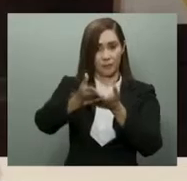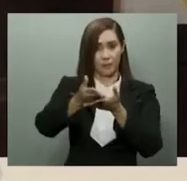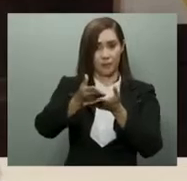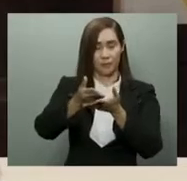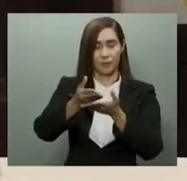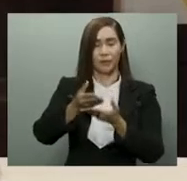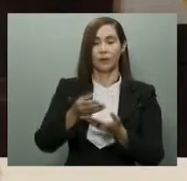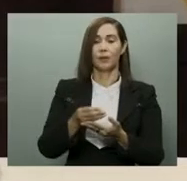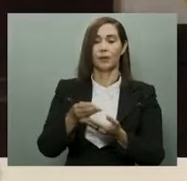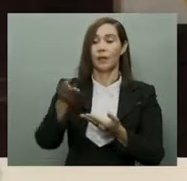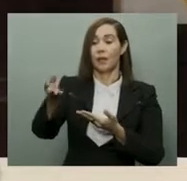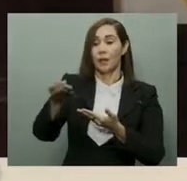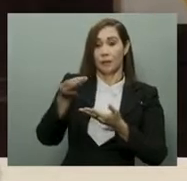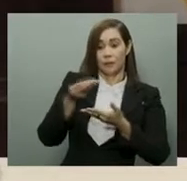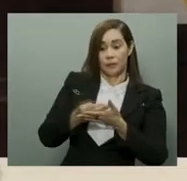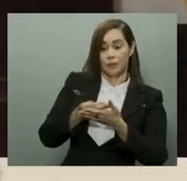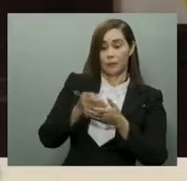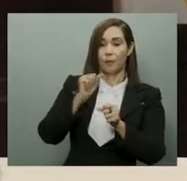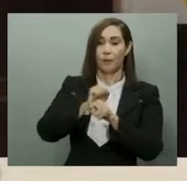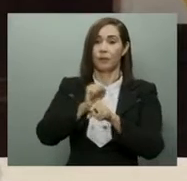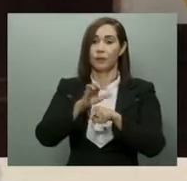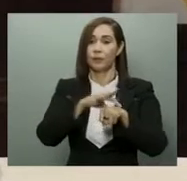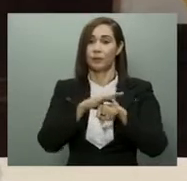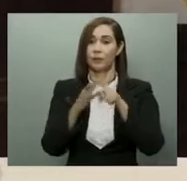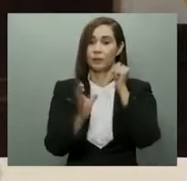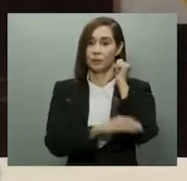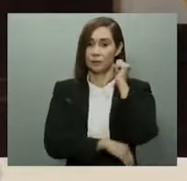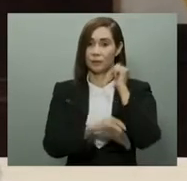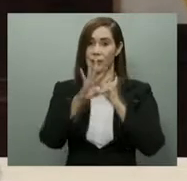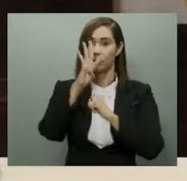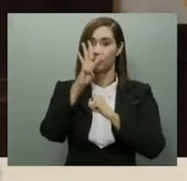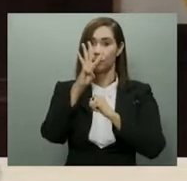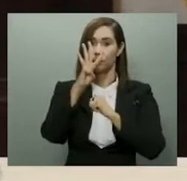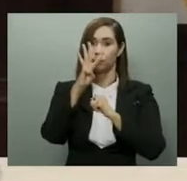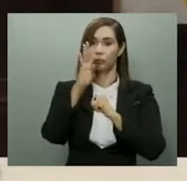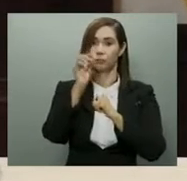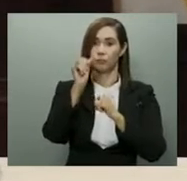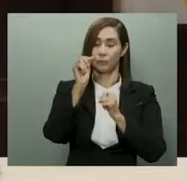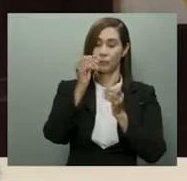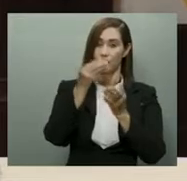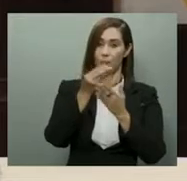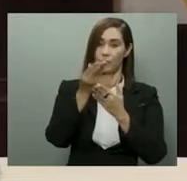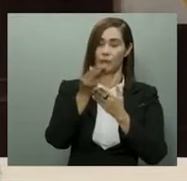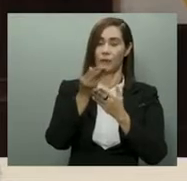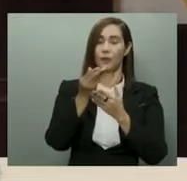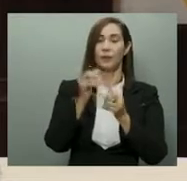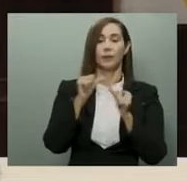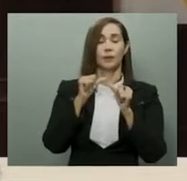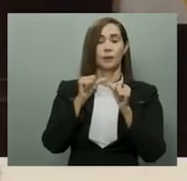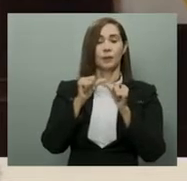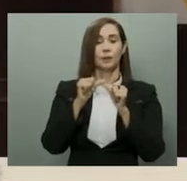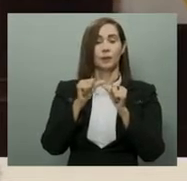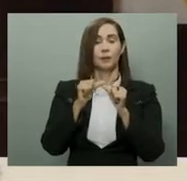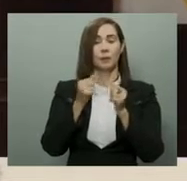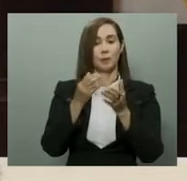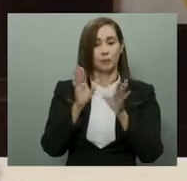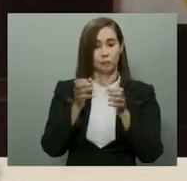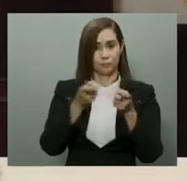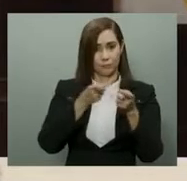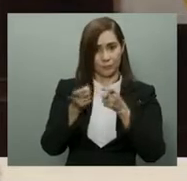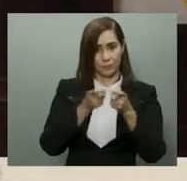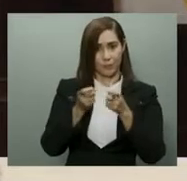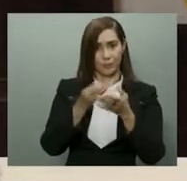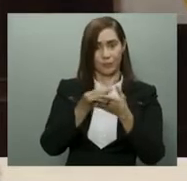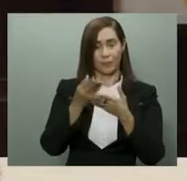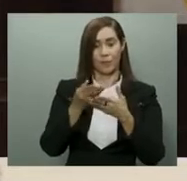compramos a los productores a cuatro pesos para mantener su costo, y